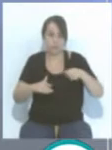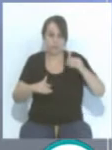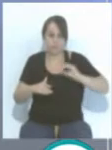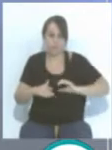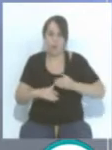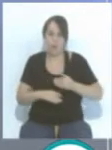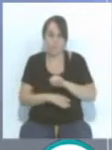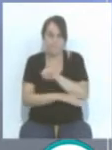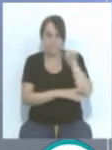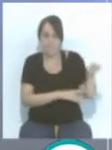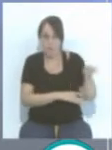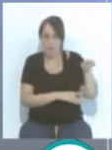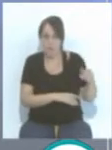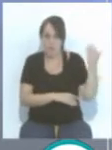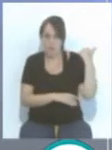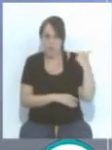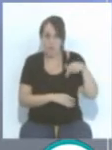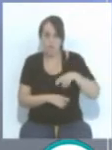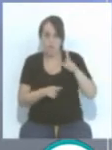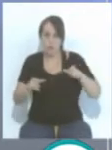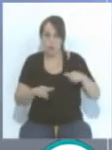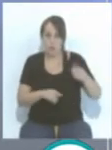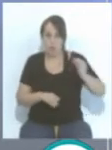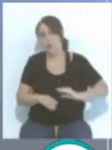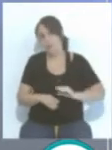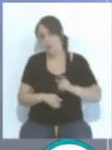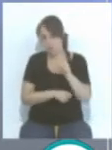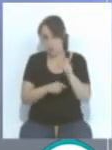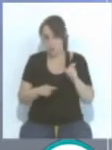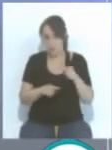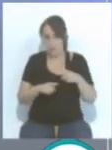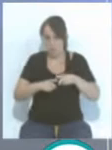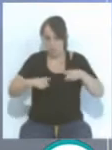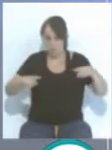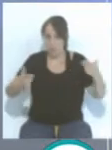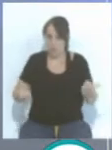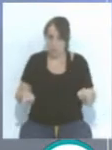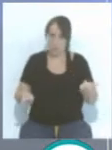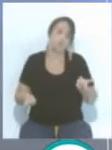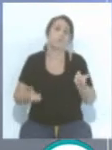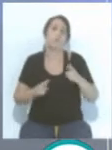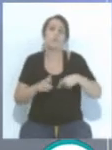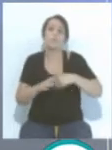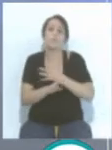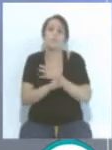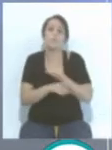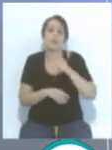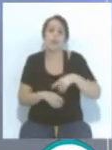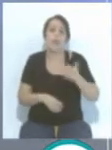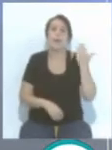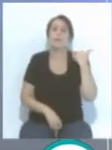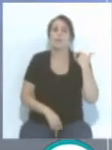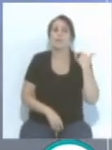sino que son mucha más gente cobrando. Y no hablo solamente de lo que son los futbolistas, porque los cuerpos técnicos, antes estaba el entrenador,